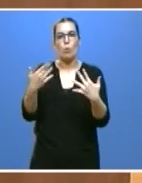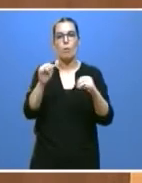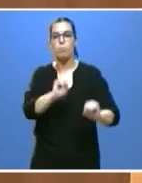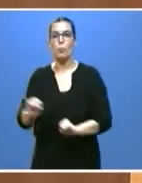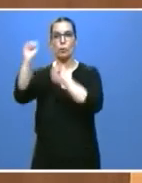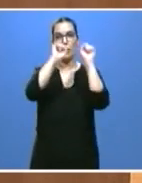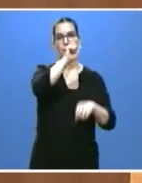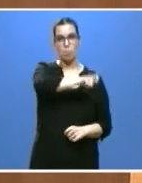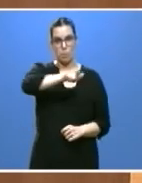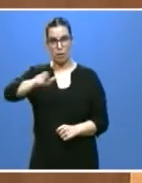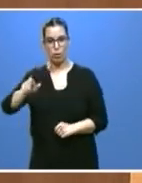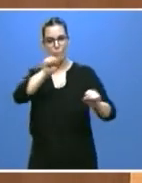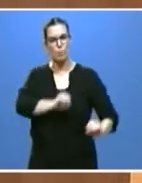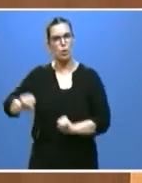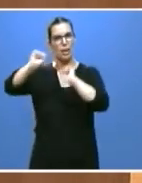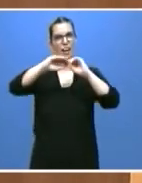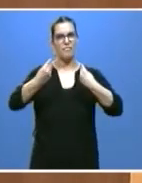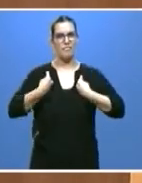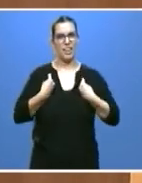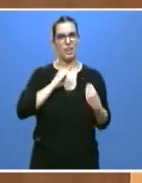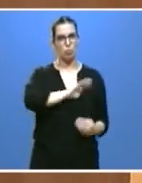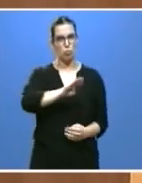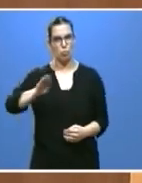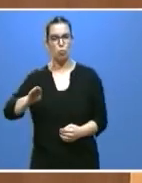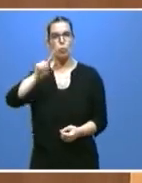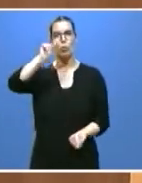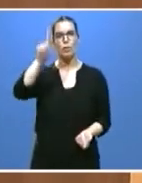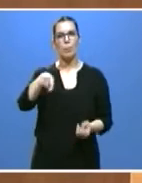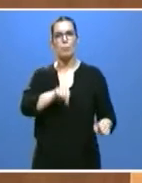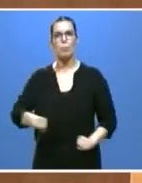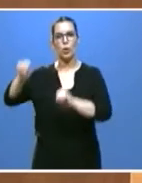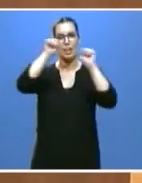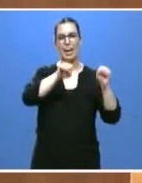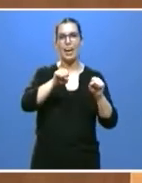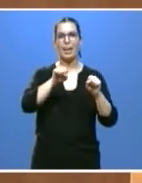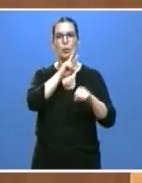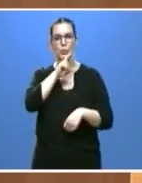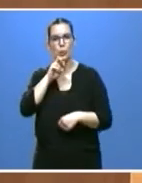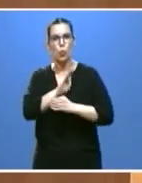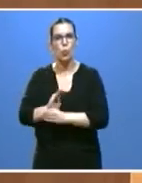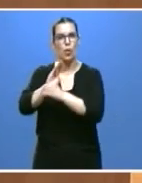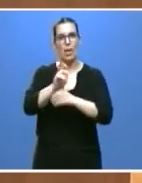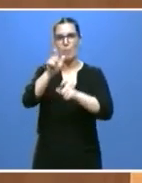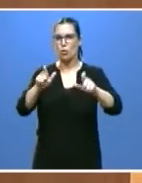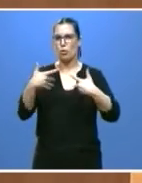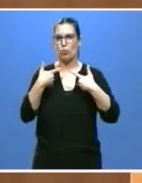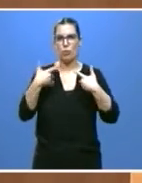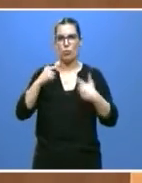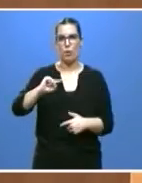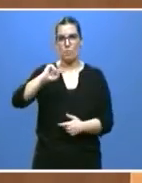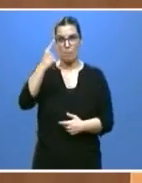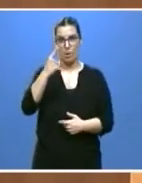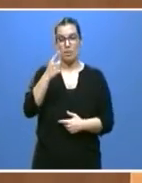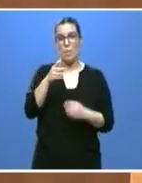personas, de proteger su vida, de proteger y de amparar a los más vulnerables, de garantizar los suministros